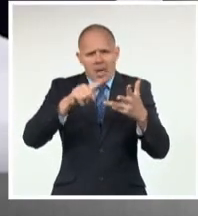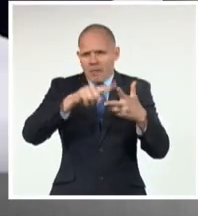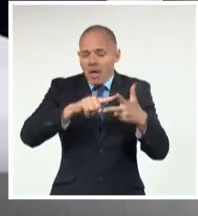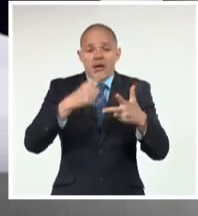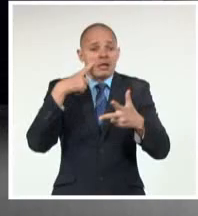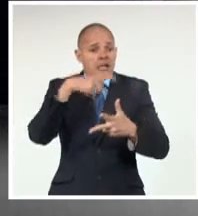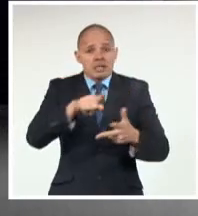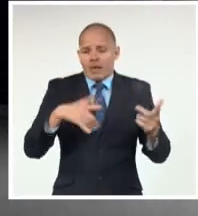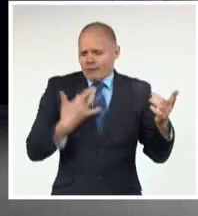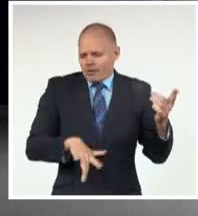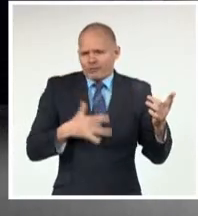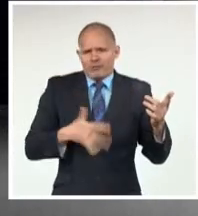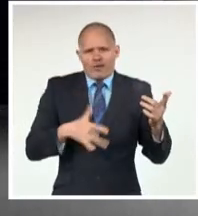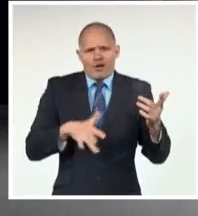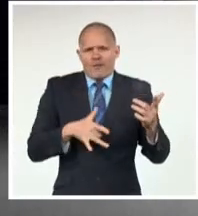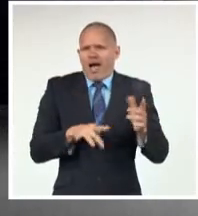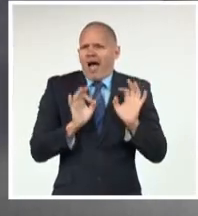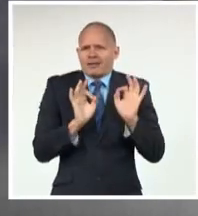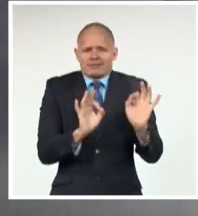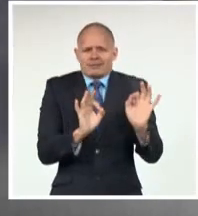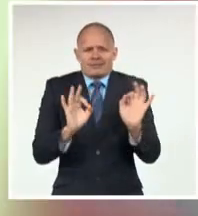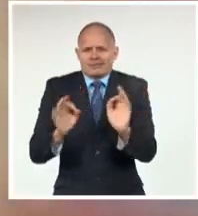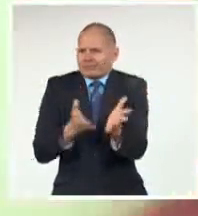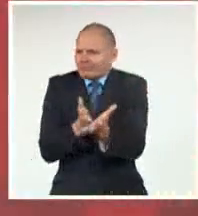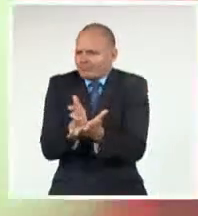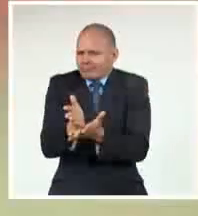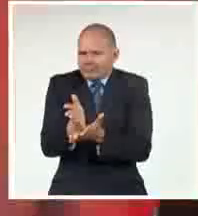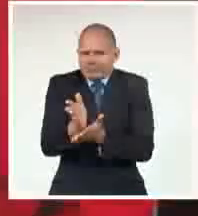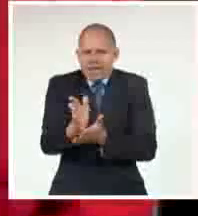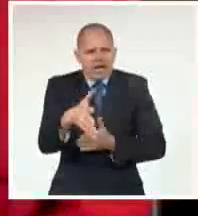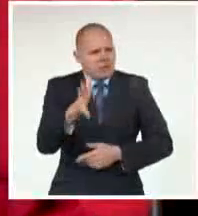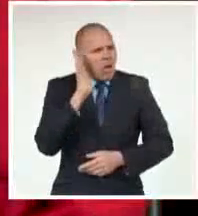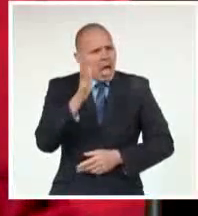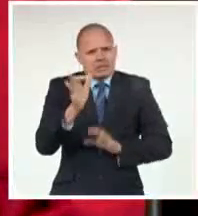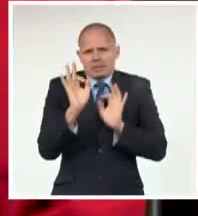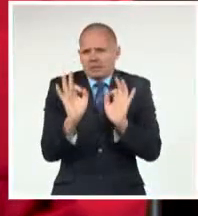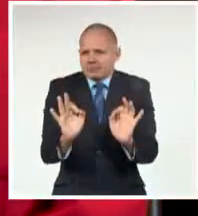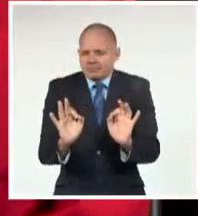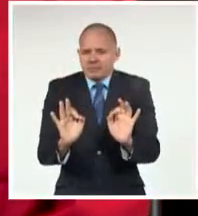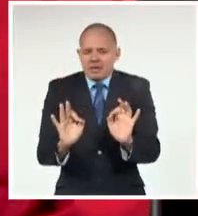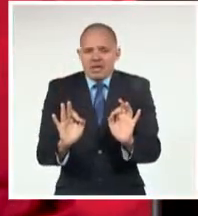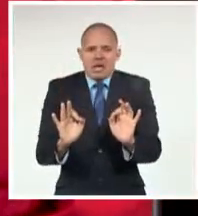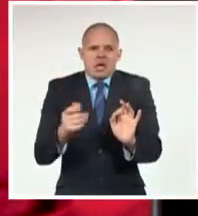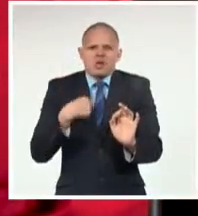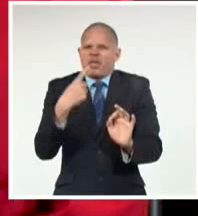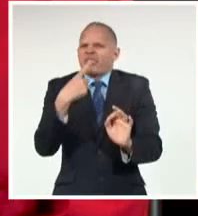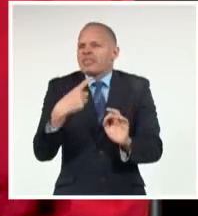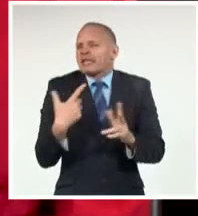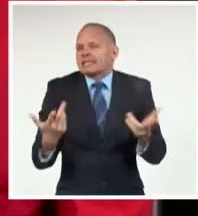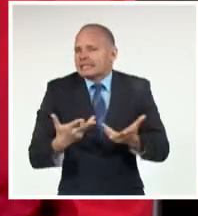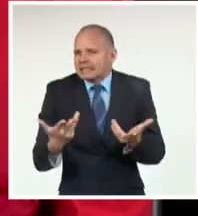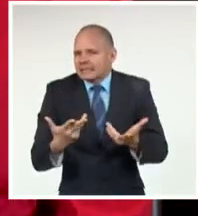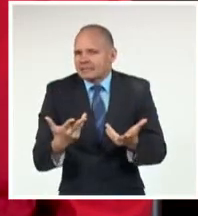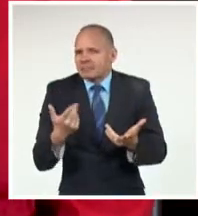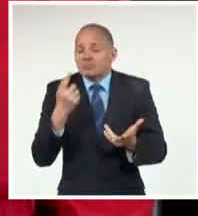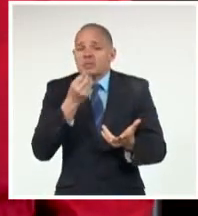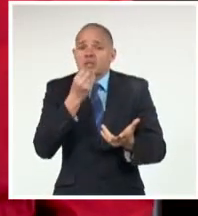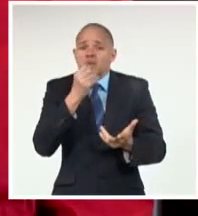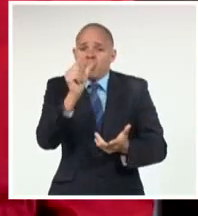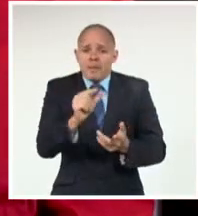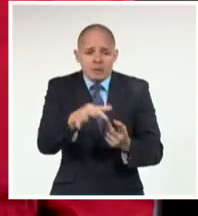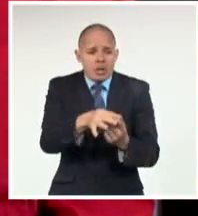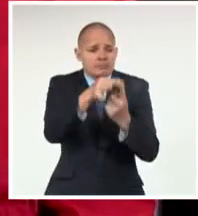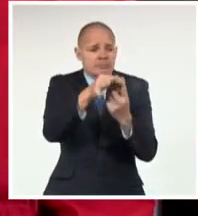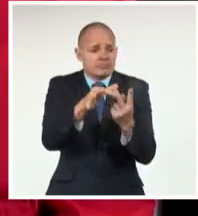y va a continuar siempre. Y pudiéramos citar dos o tres ejemplares